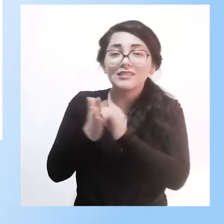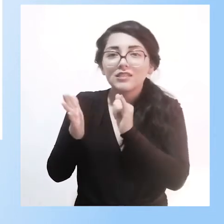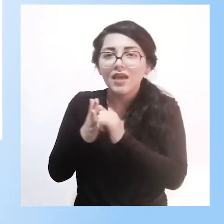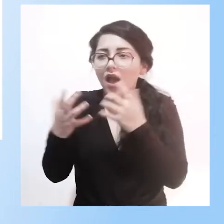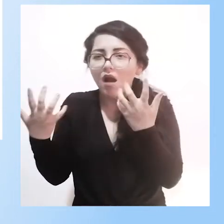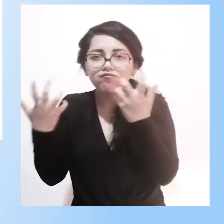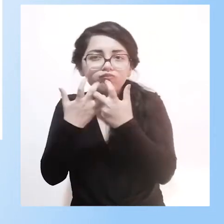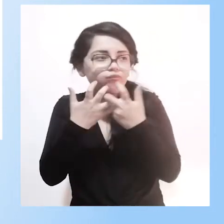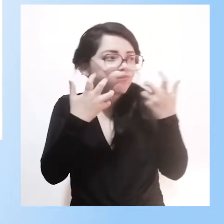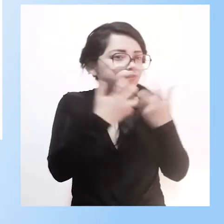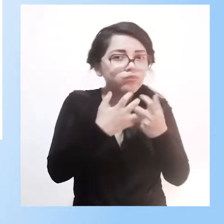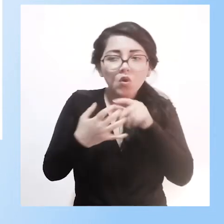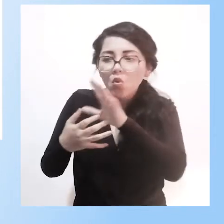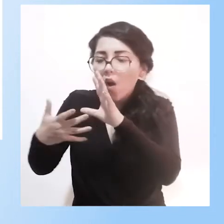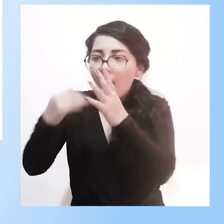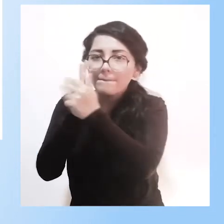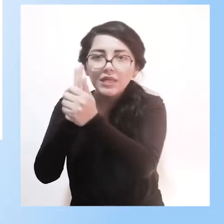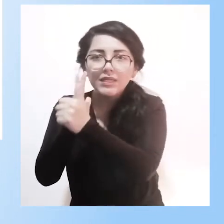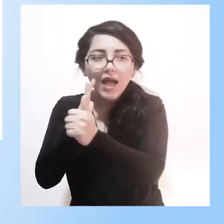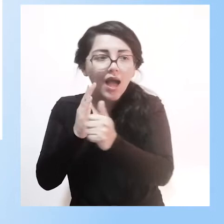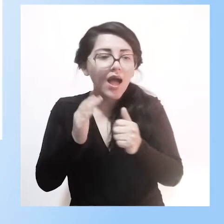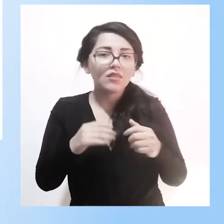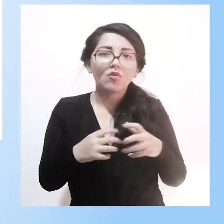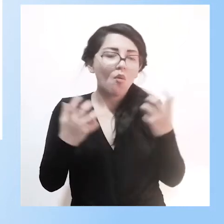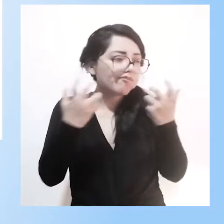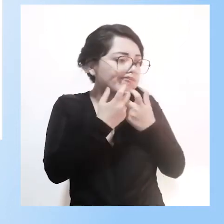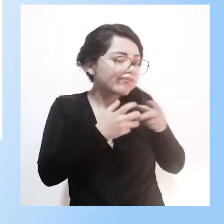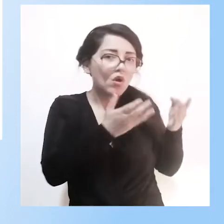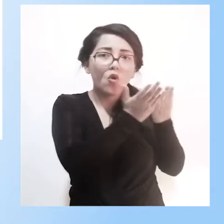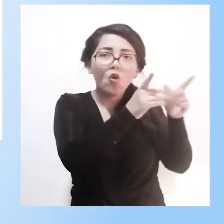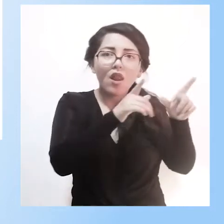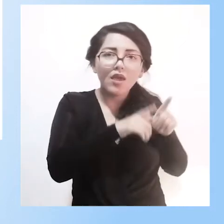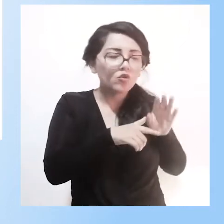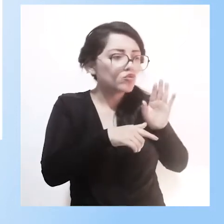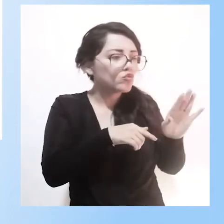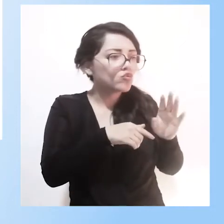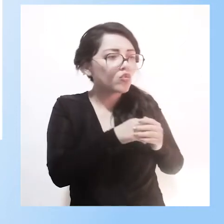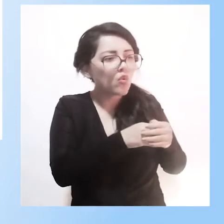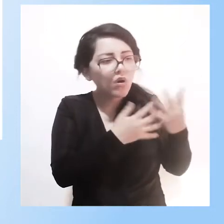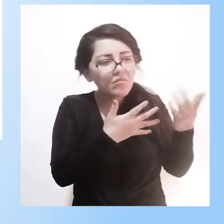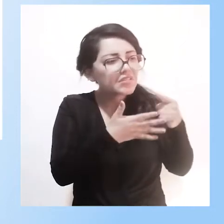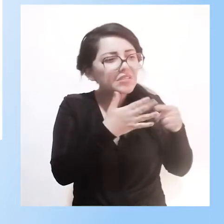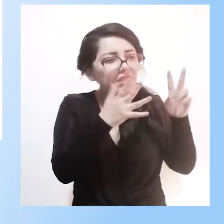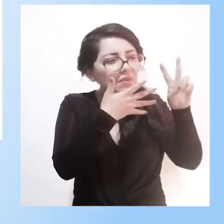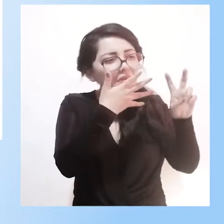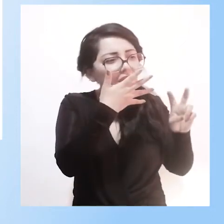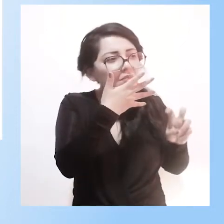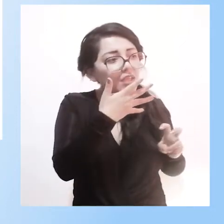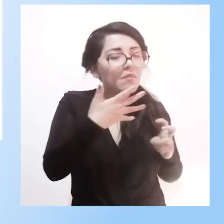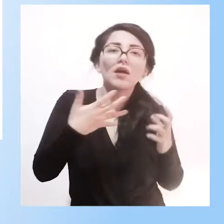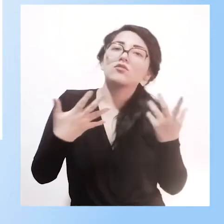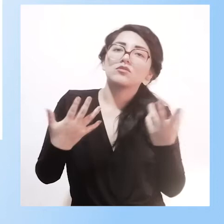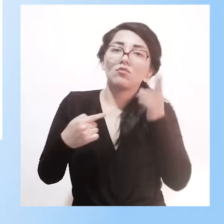o con las habilidades que se están desarrollando en la escuela de origen, pero que le permite progresos asegurados. Y